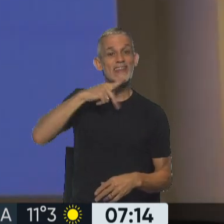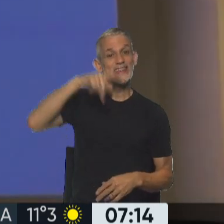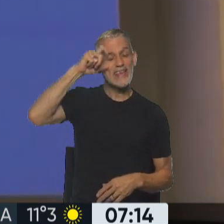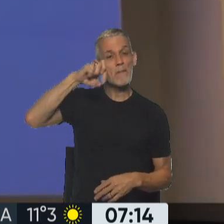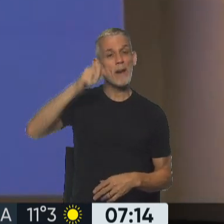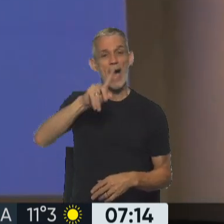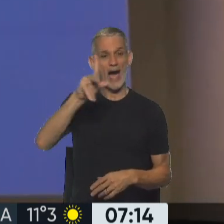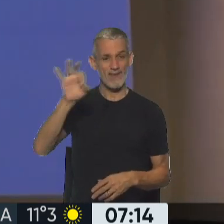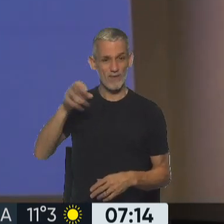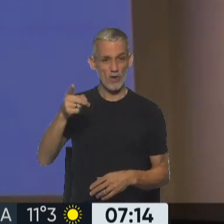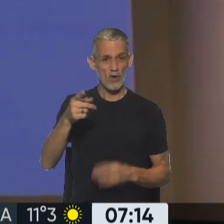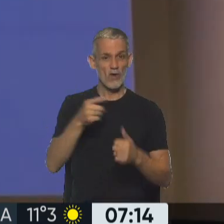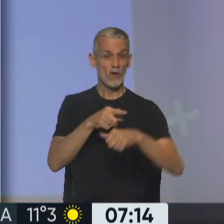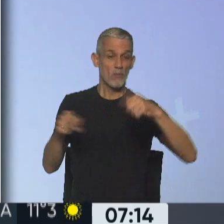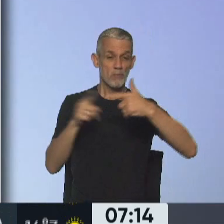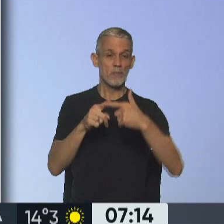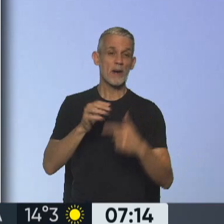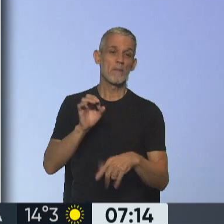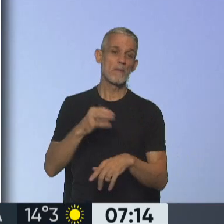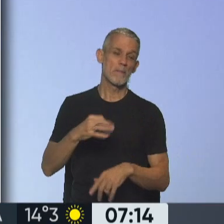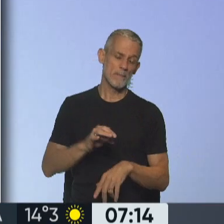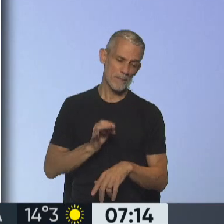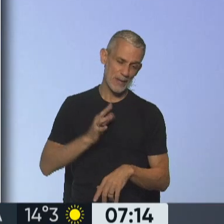el ganador del premio Nobel de Medicina 2022.